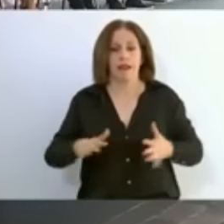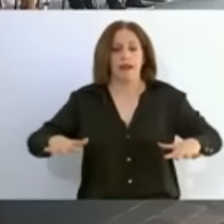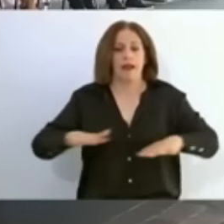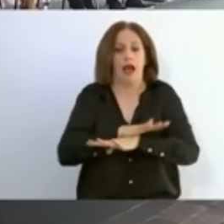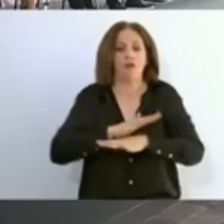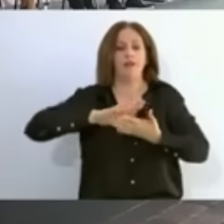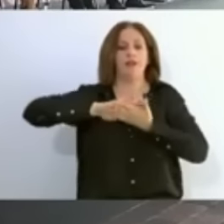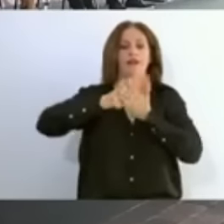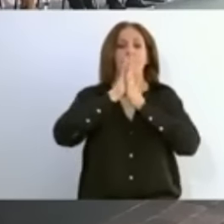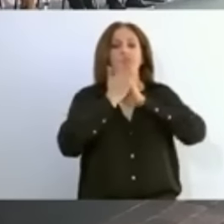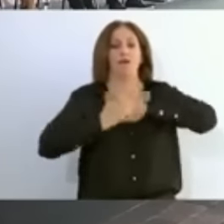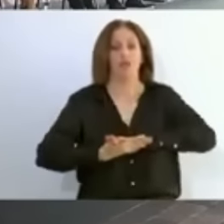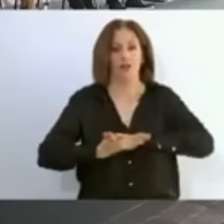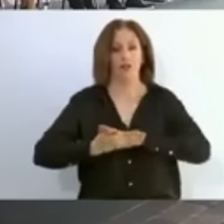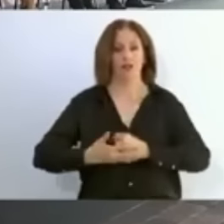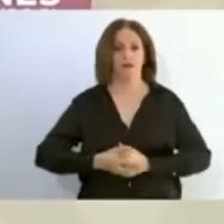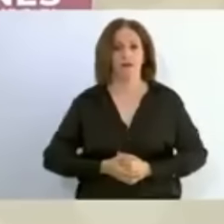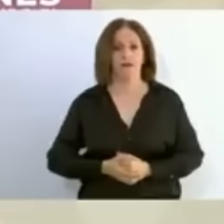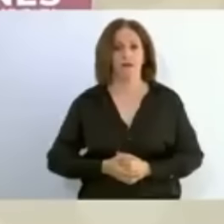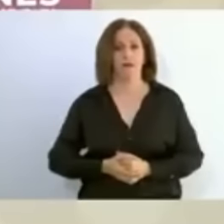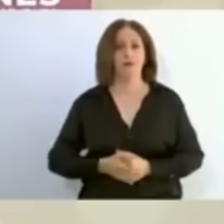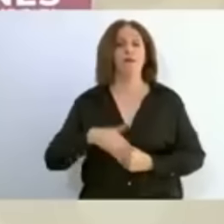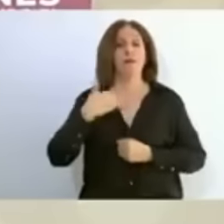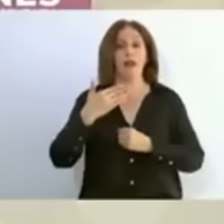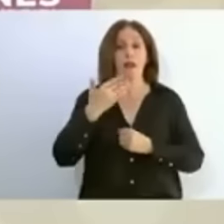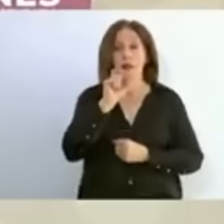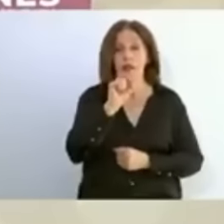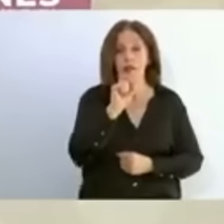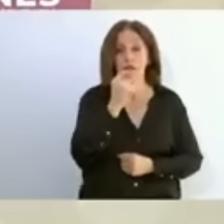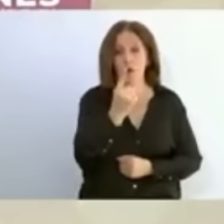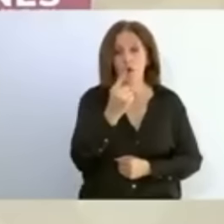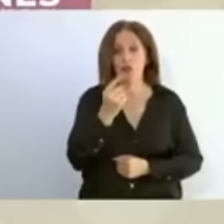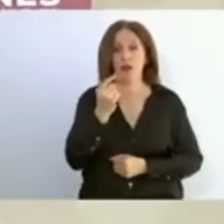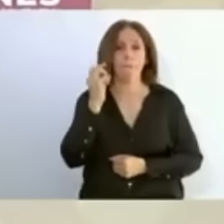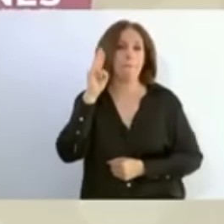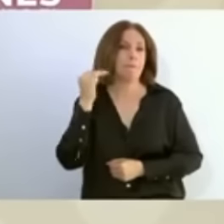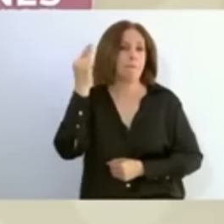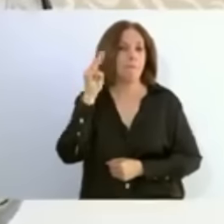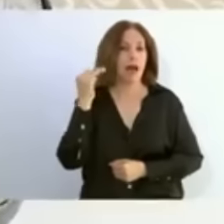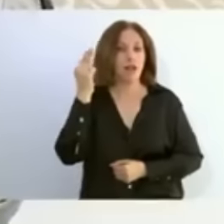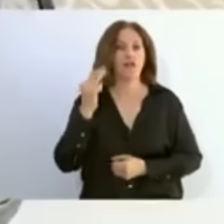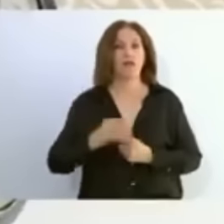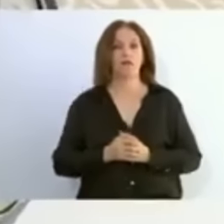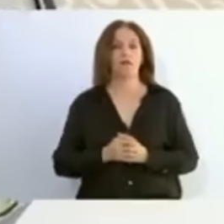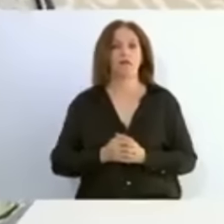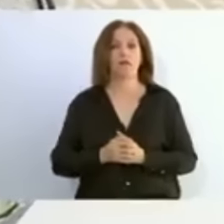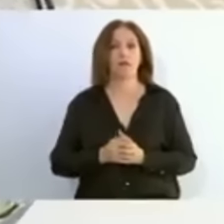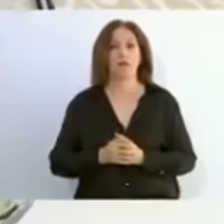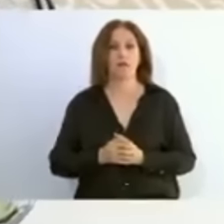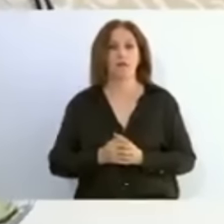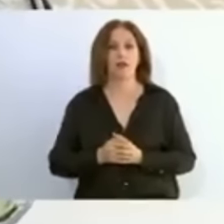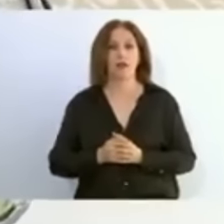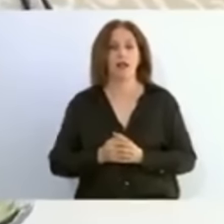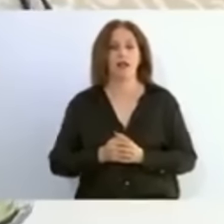y para el veintiuno de marzo de dos mil veintiuno en el aniversario del